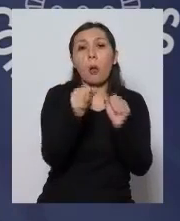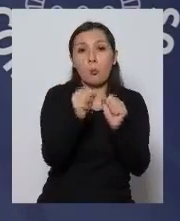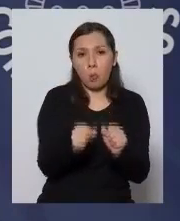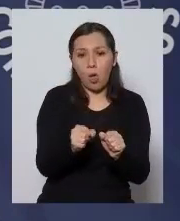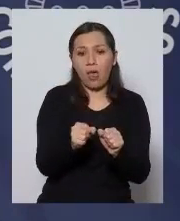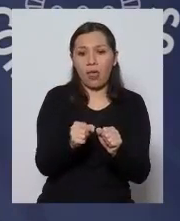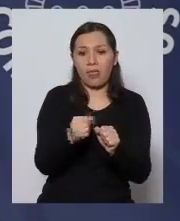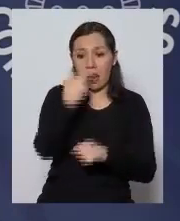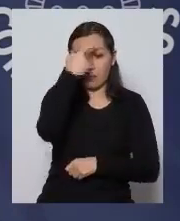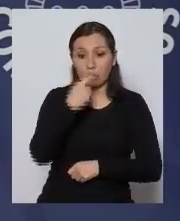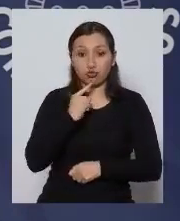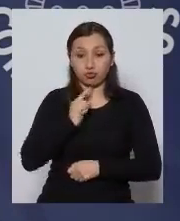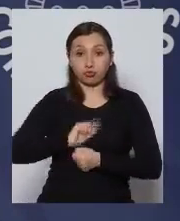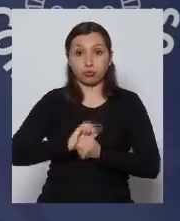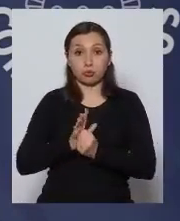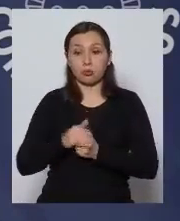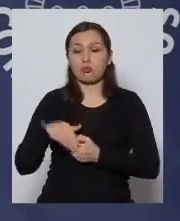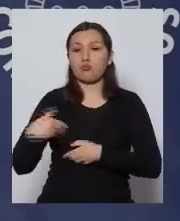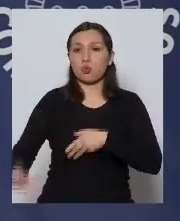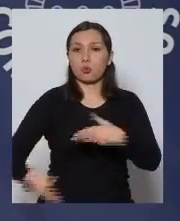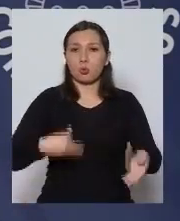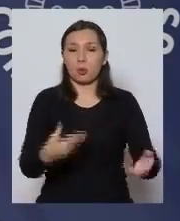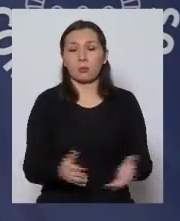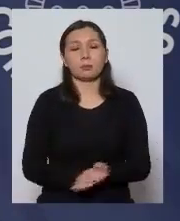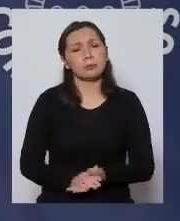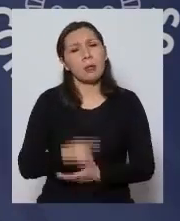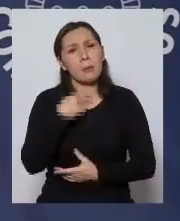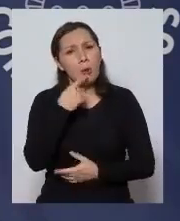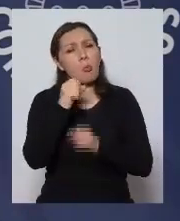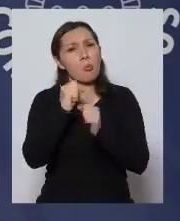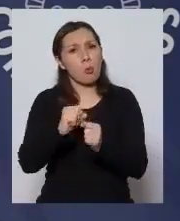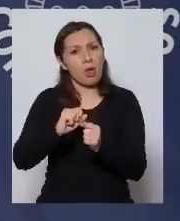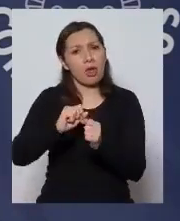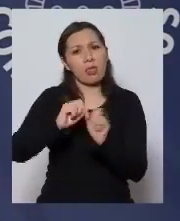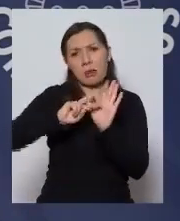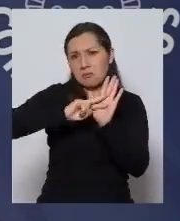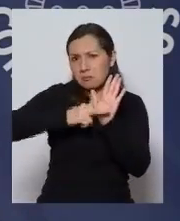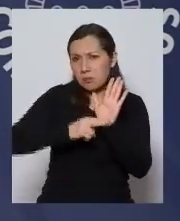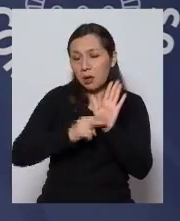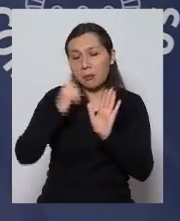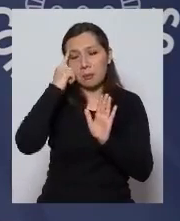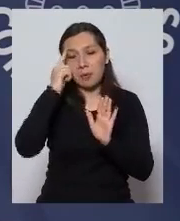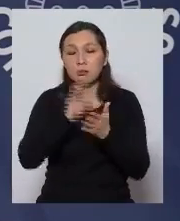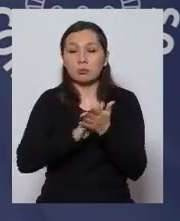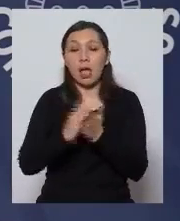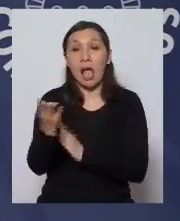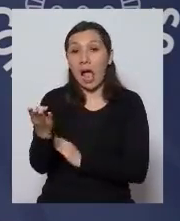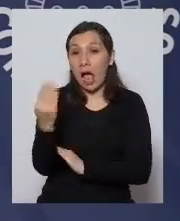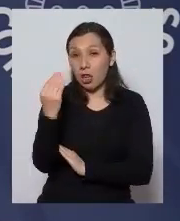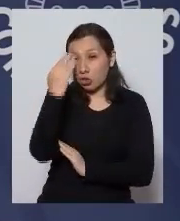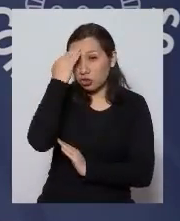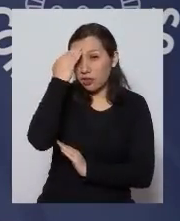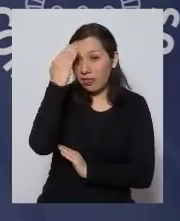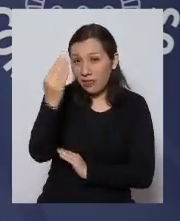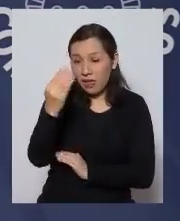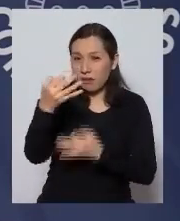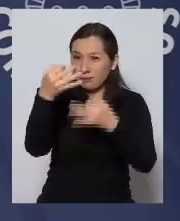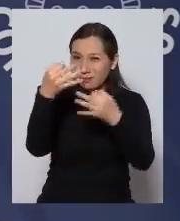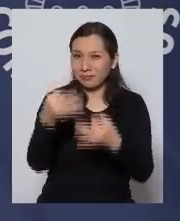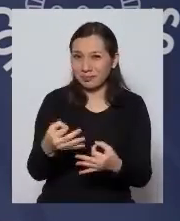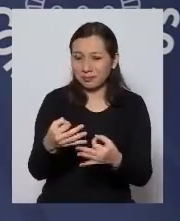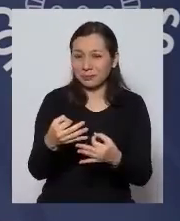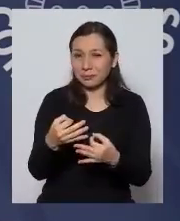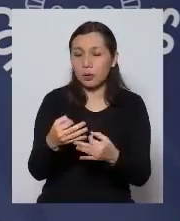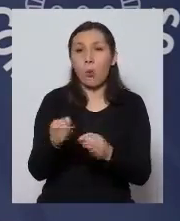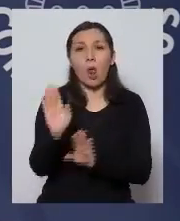contagiosidad ¿podría ser modificable ese criterio? es decir que sean 14 días es realmente